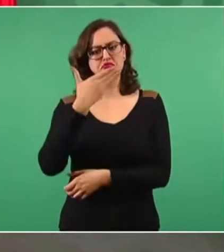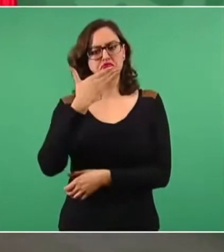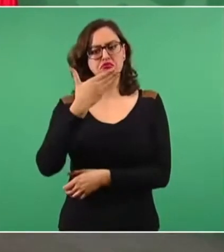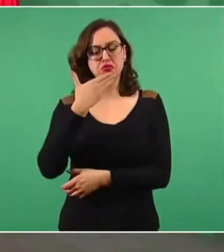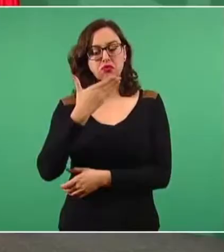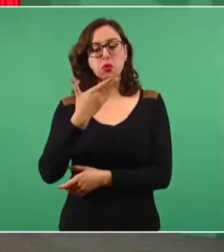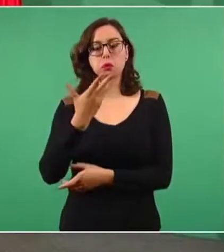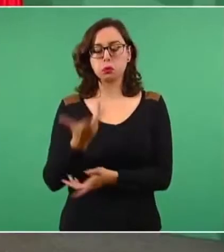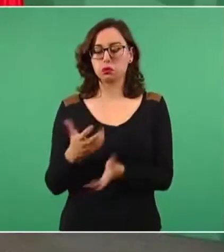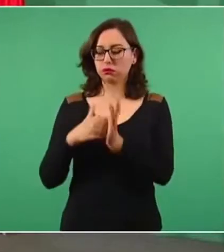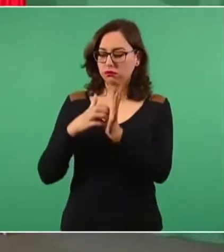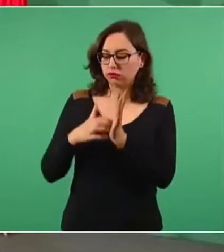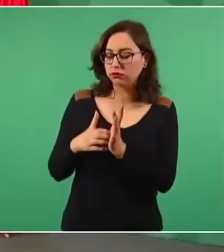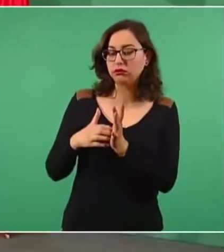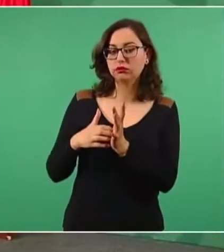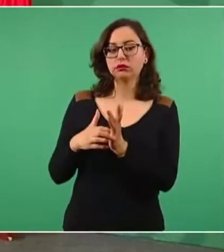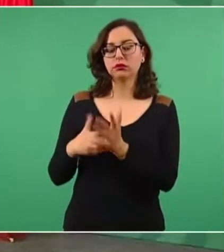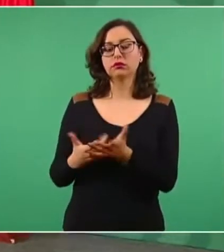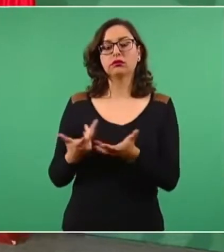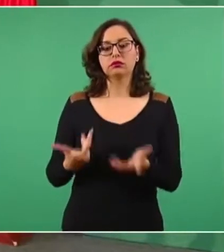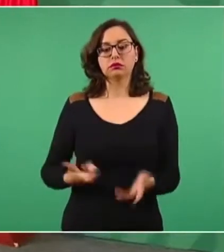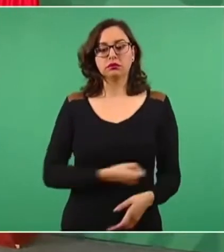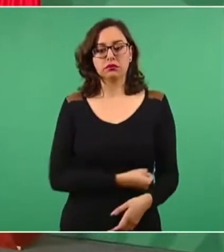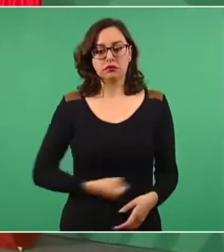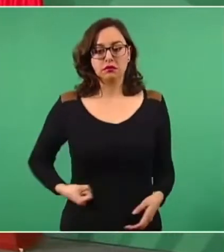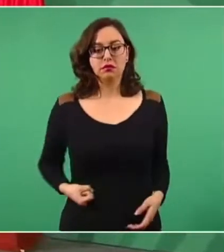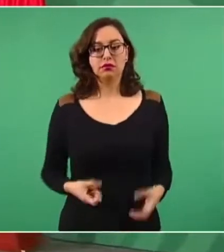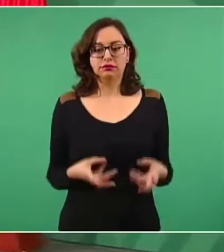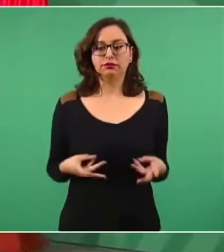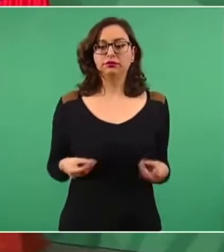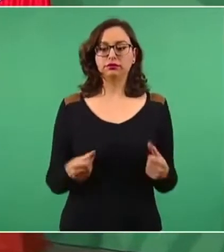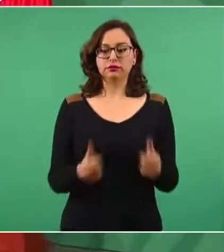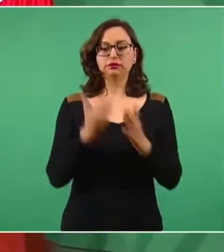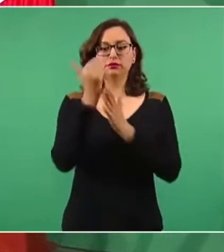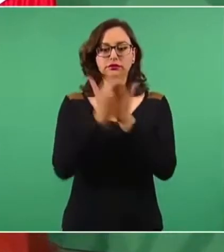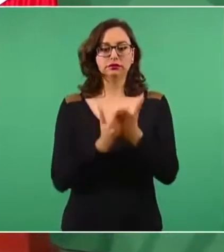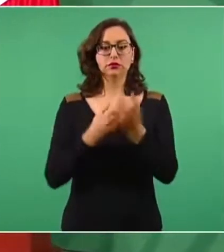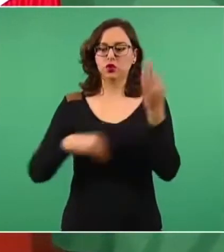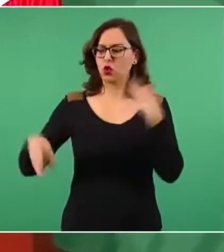todo lo que ahorremos por la austeridad es para el pueblo.